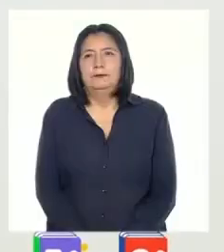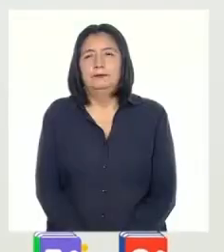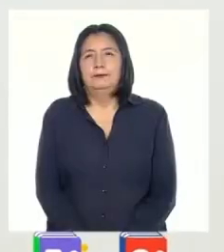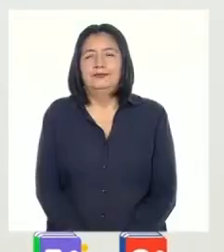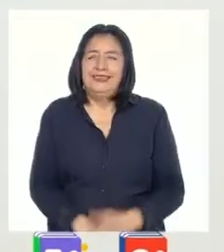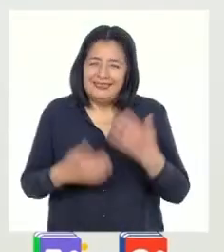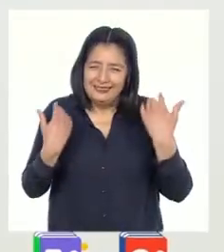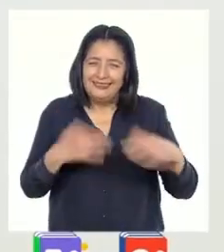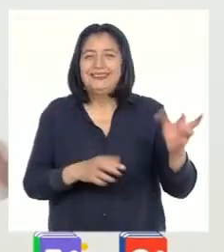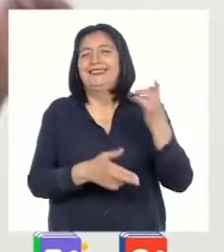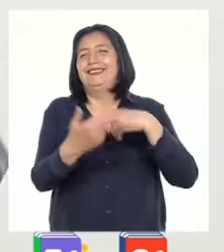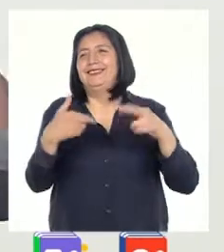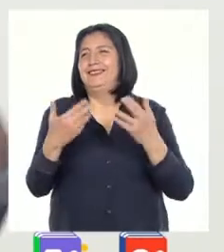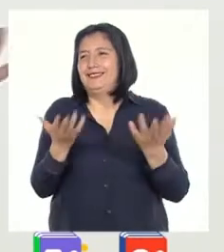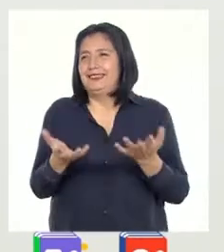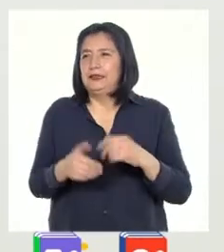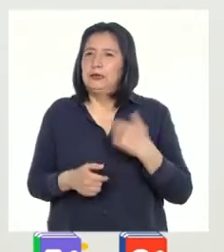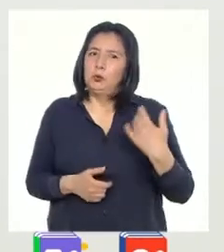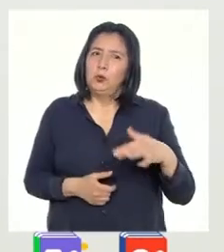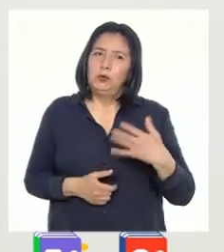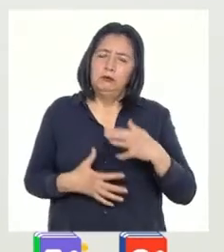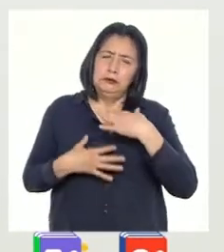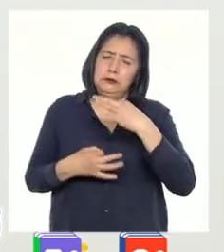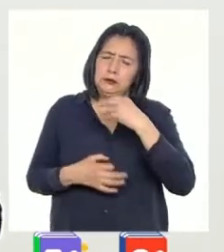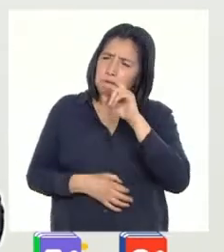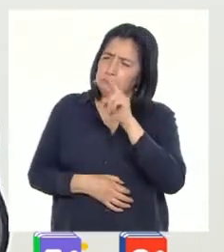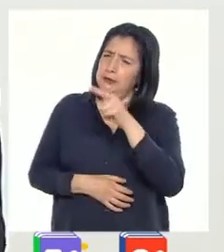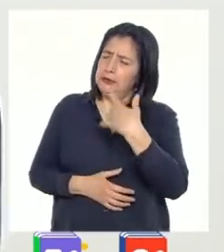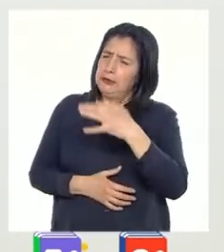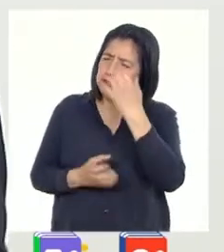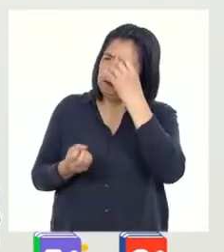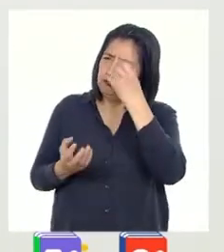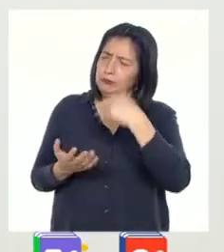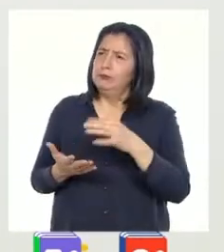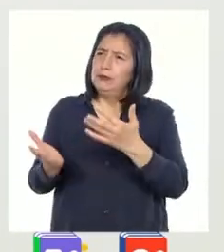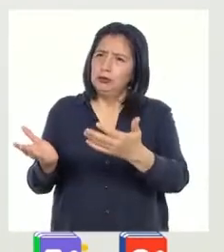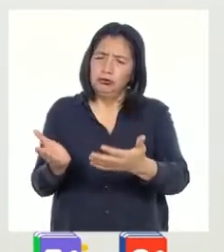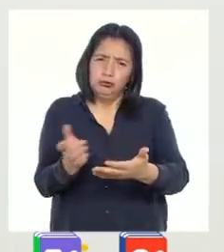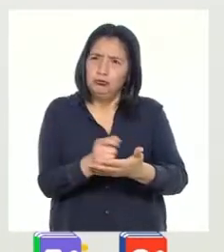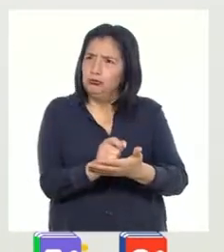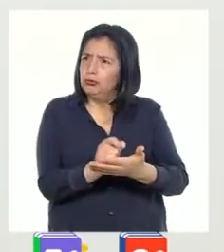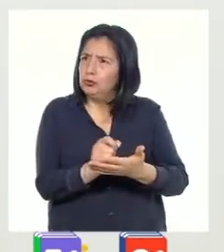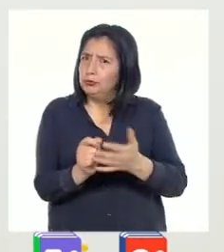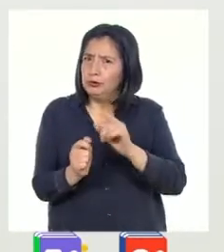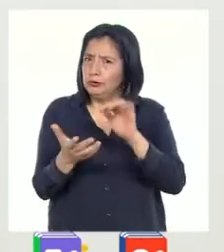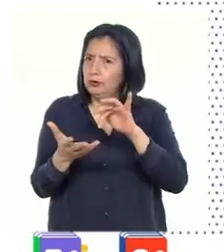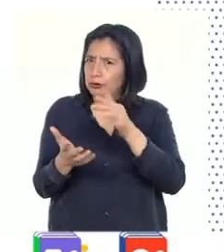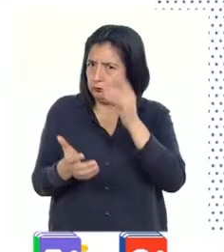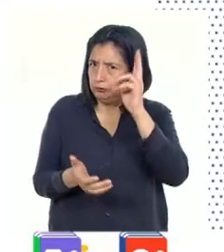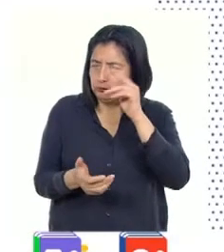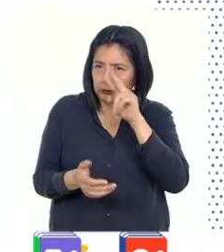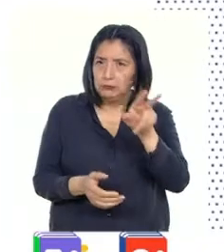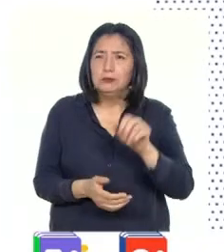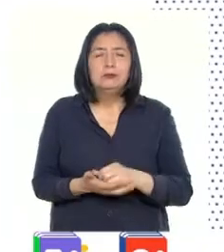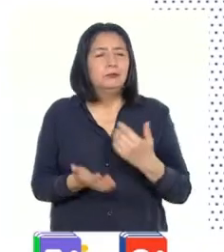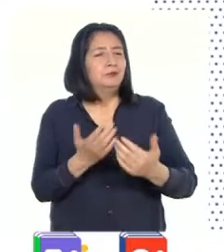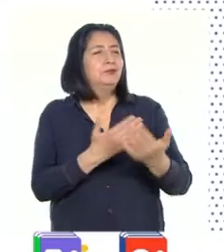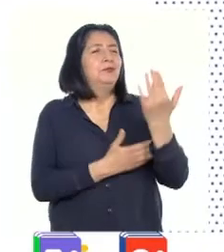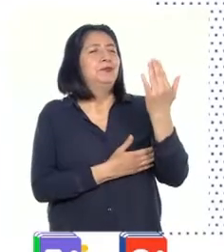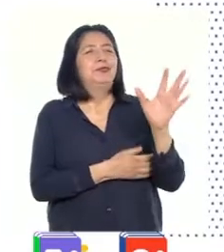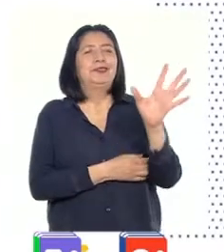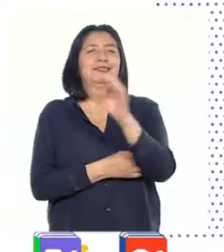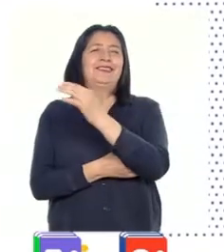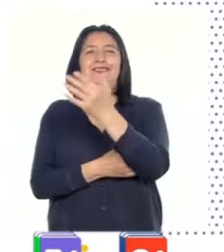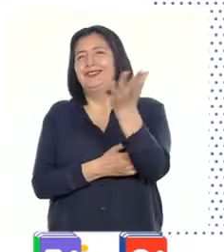Ya estamos de vuelta. Estoy muy interesada en ver qué información recogieron sus estudiantes, profesor. ¿Las vemos? Buenos días a